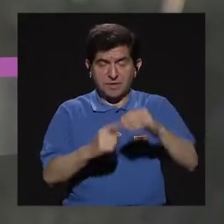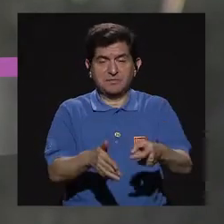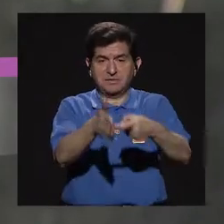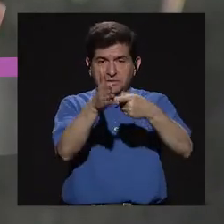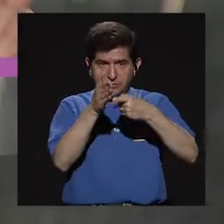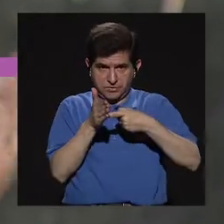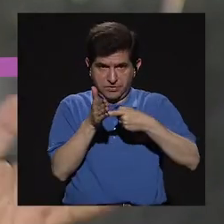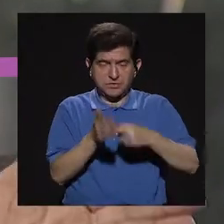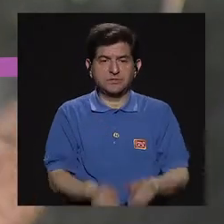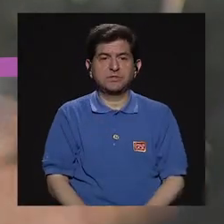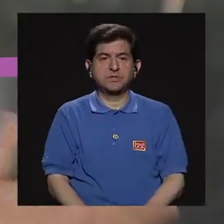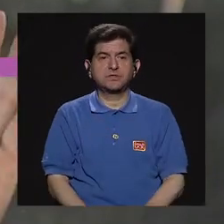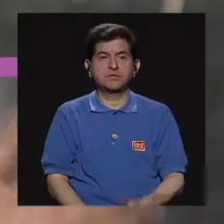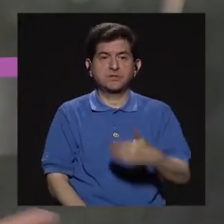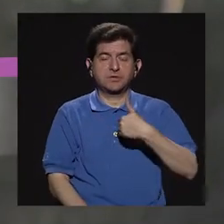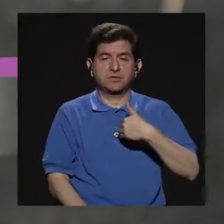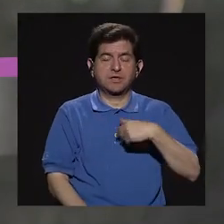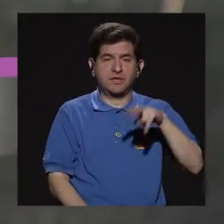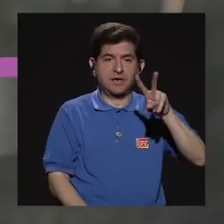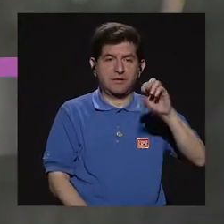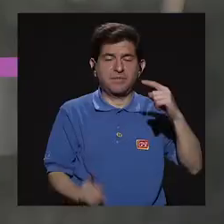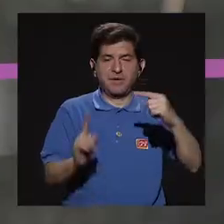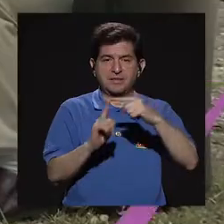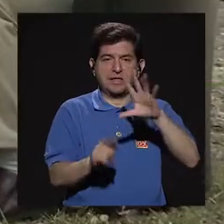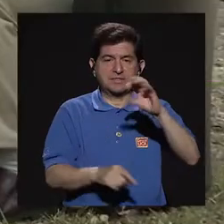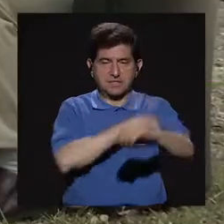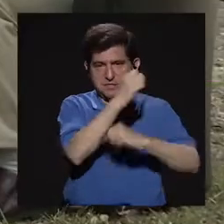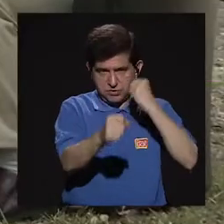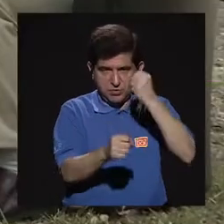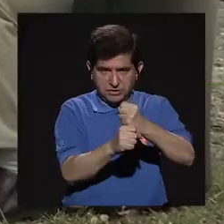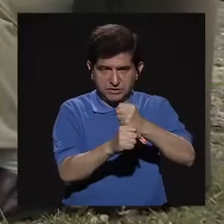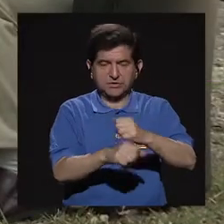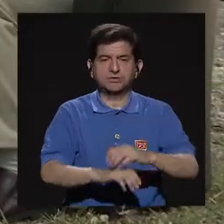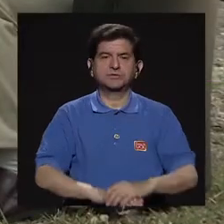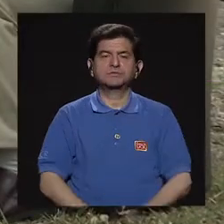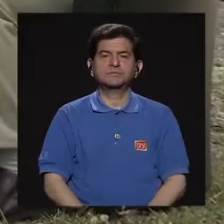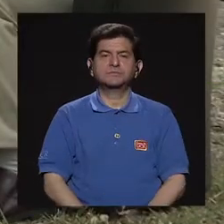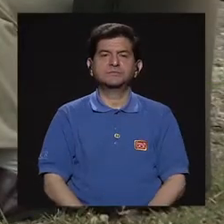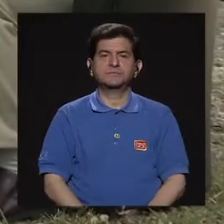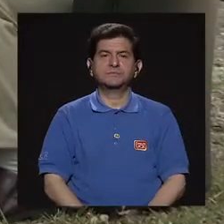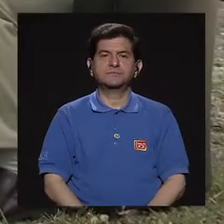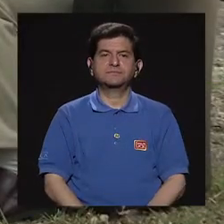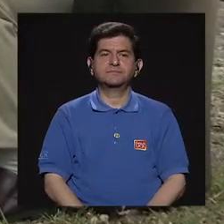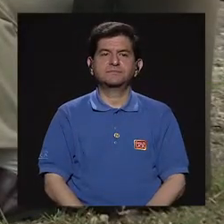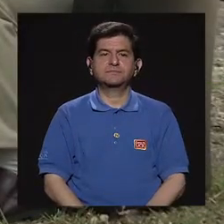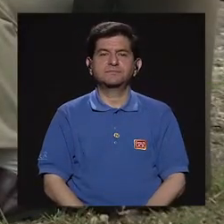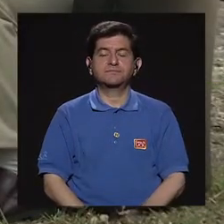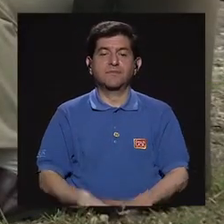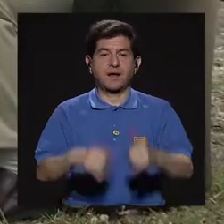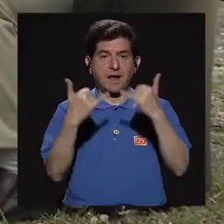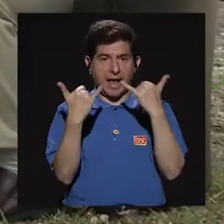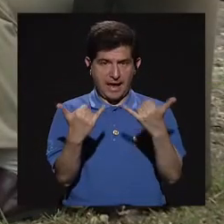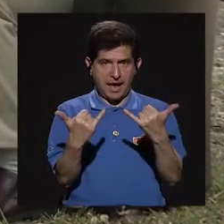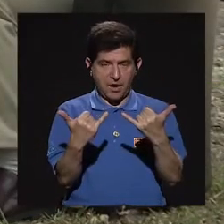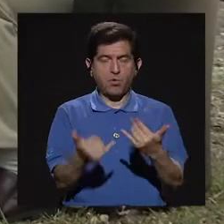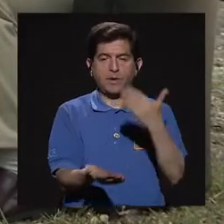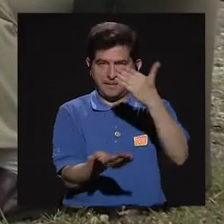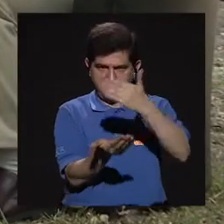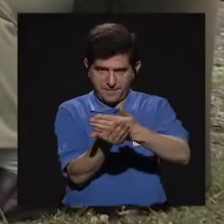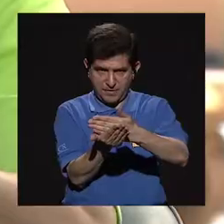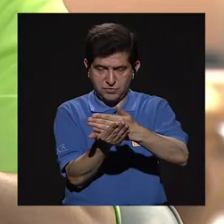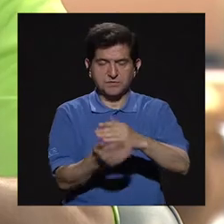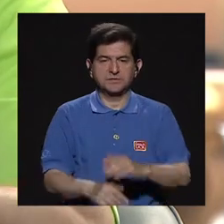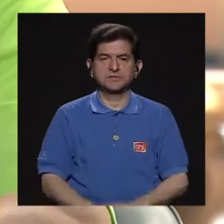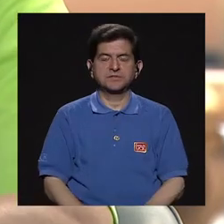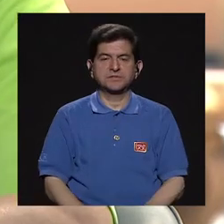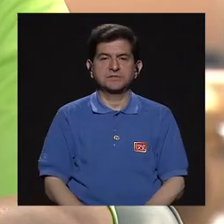requisitos y tener entre 20 y 50 años de edad. Bueno, vamos a ir en este momento a una pausa